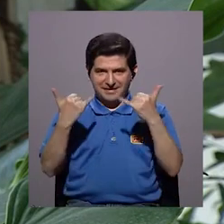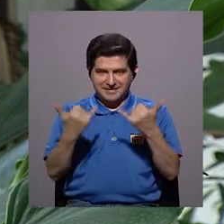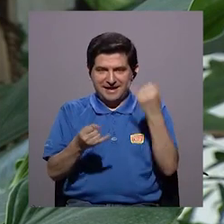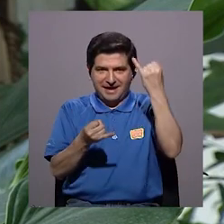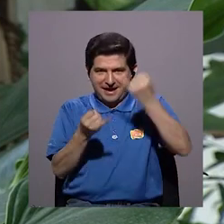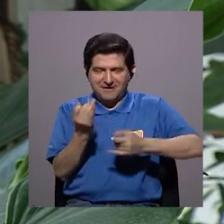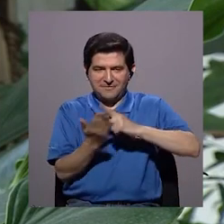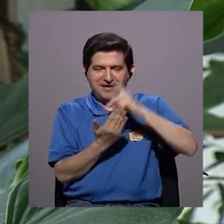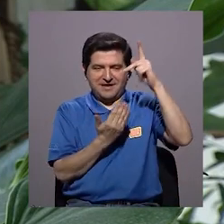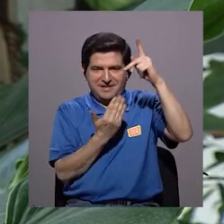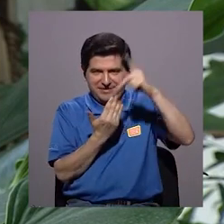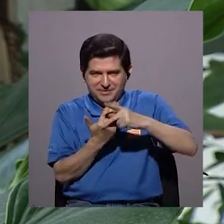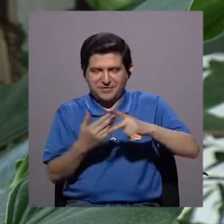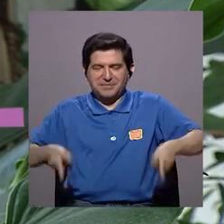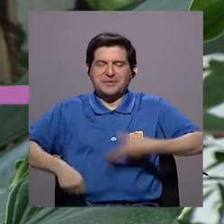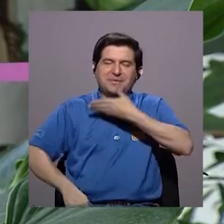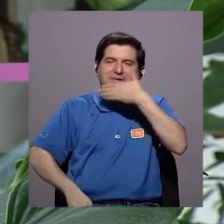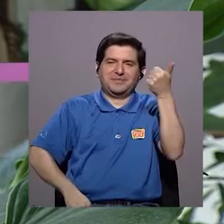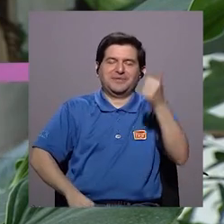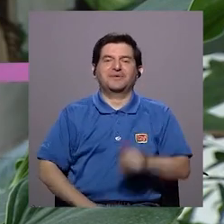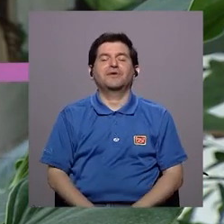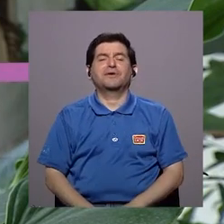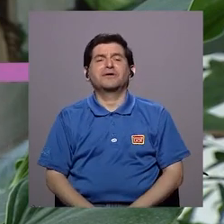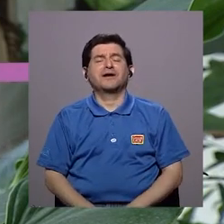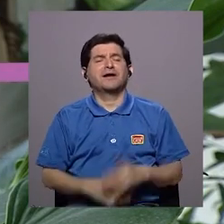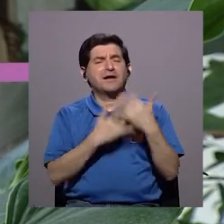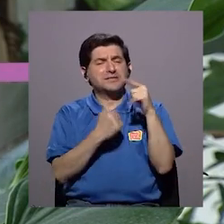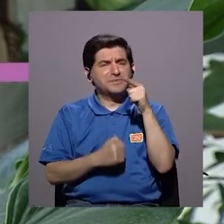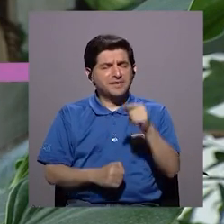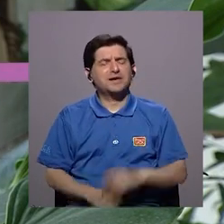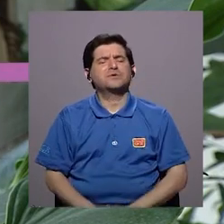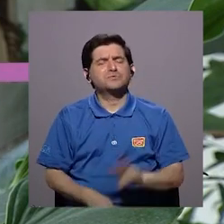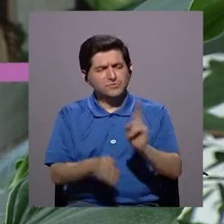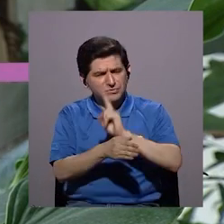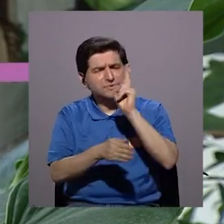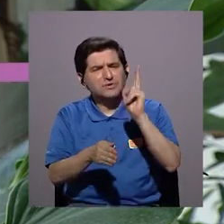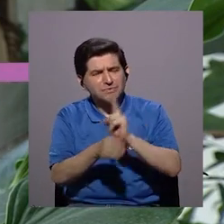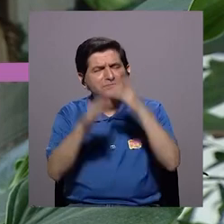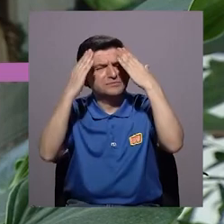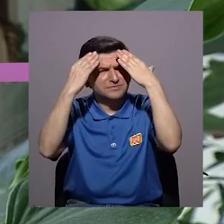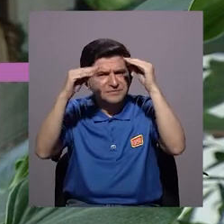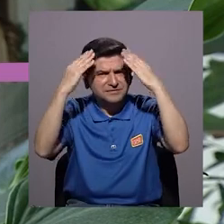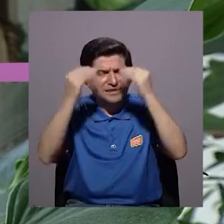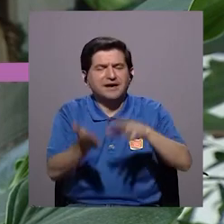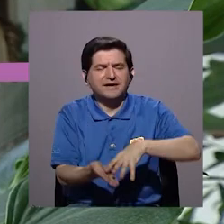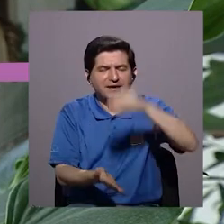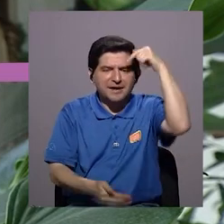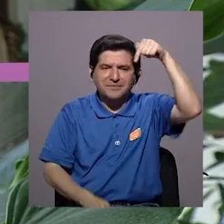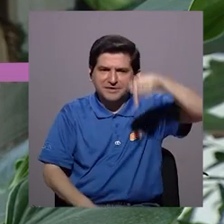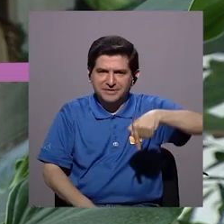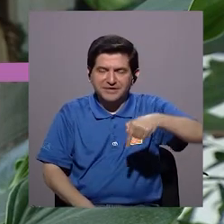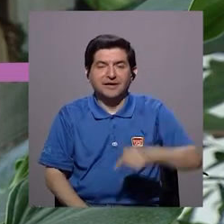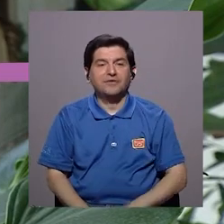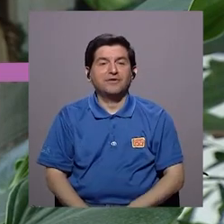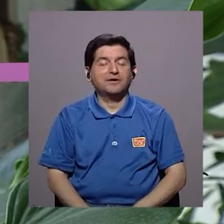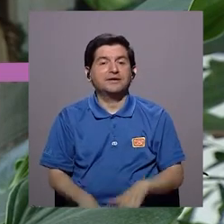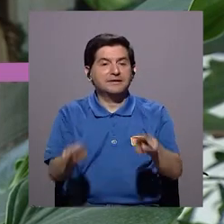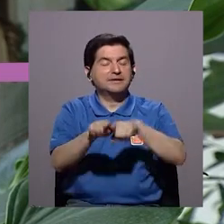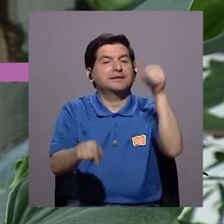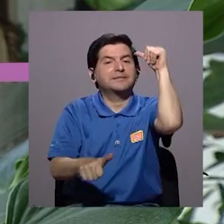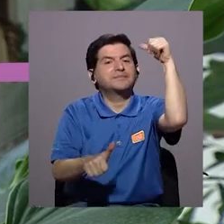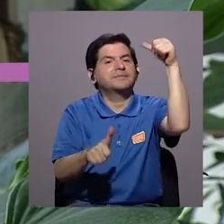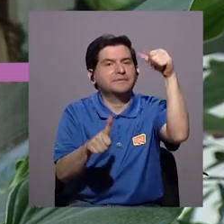Hemos llegado al final de un programa más de Vivir Mejor. Esperamos que sea de gran utilidad la información que aprendimos hoy.